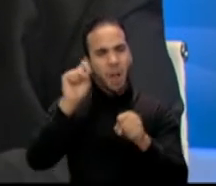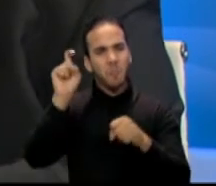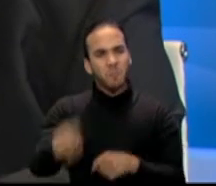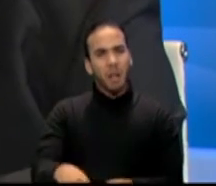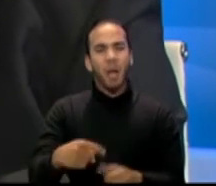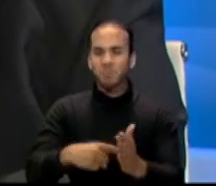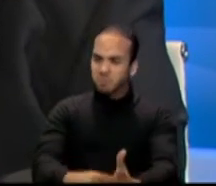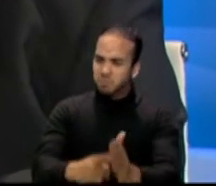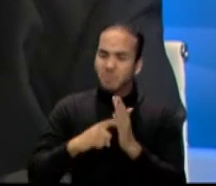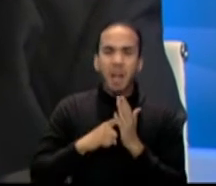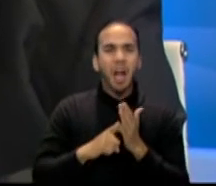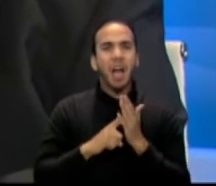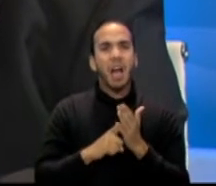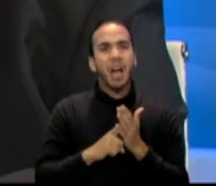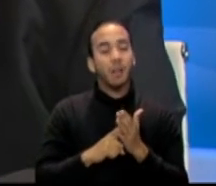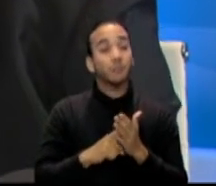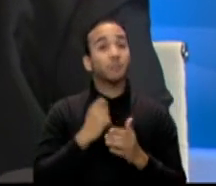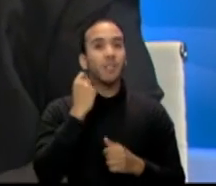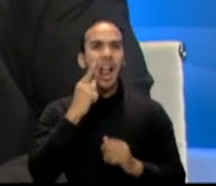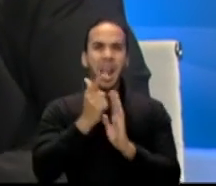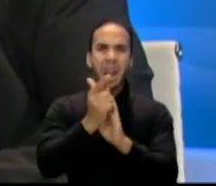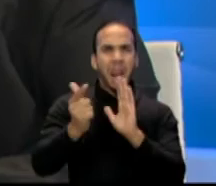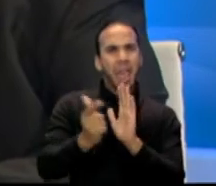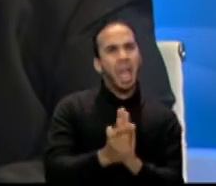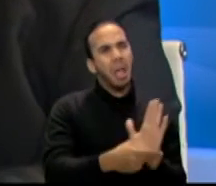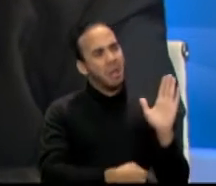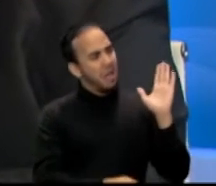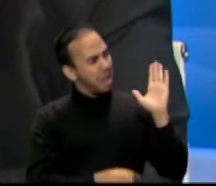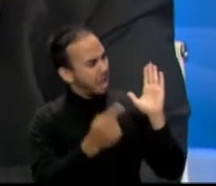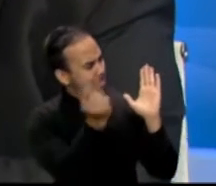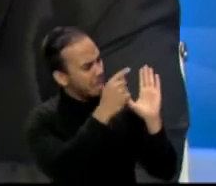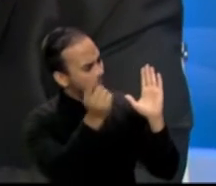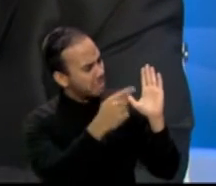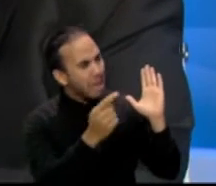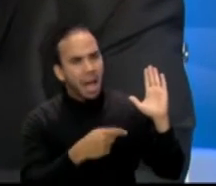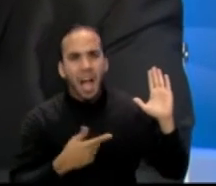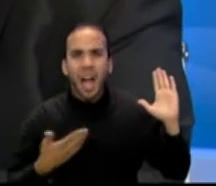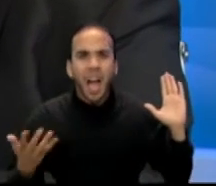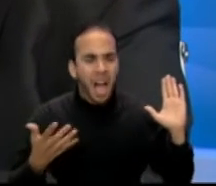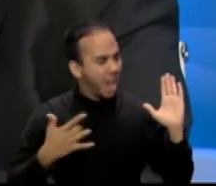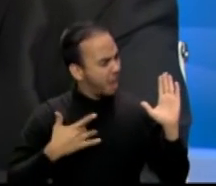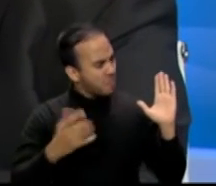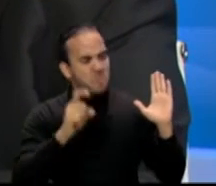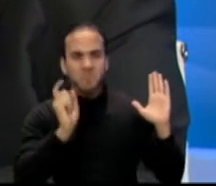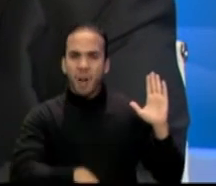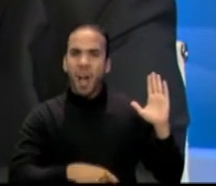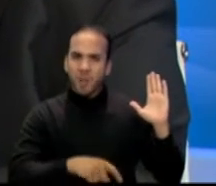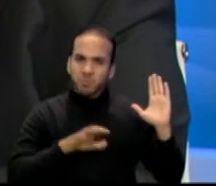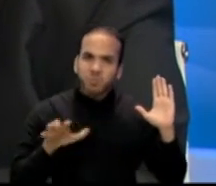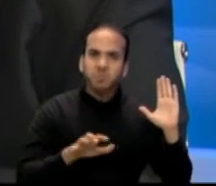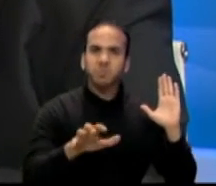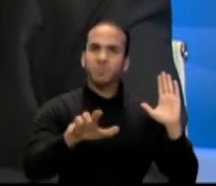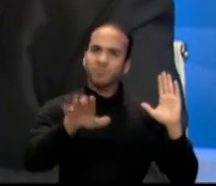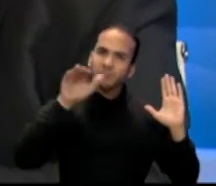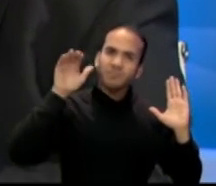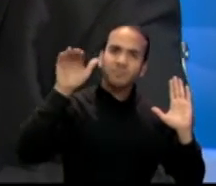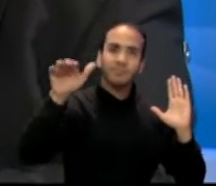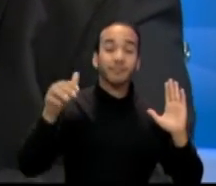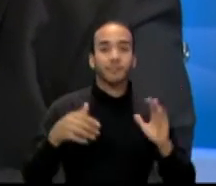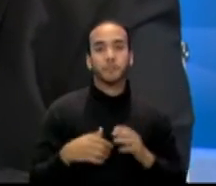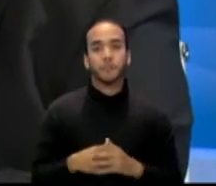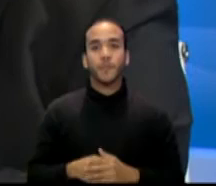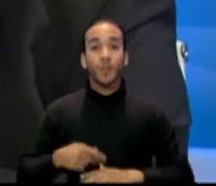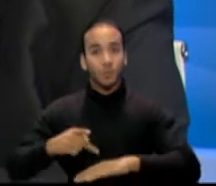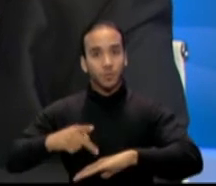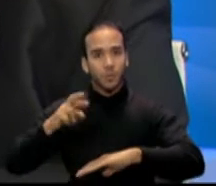a que existen muchas leyes que protegen a esta población. Sin embargo, hay que hacerlas cumplir. En Puerto Rico la necesidad todavía